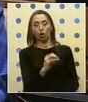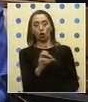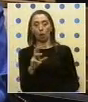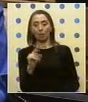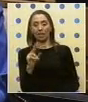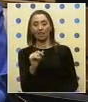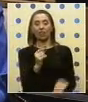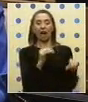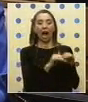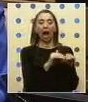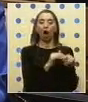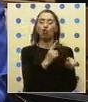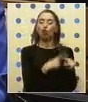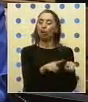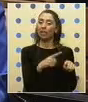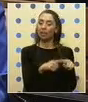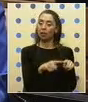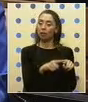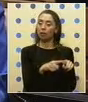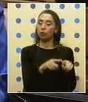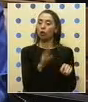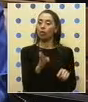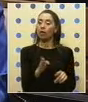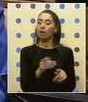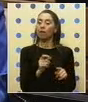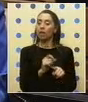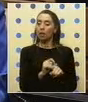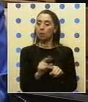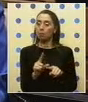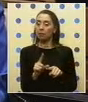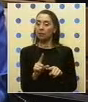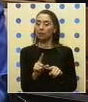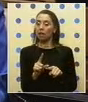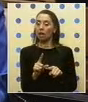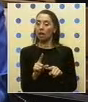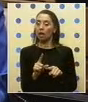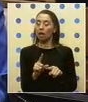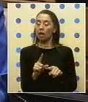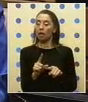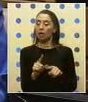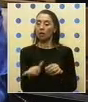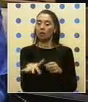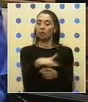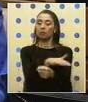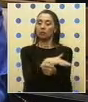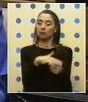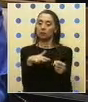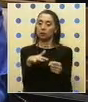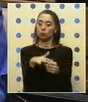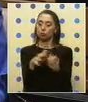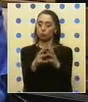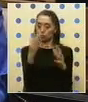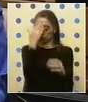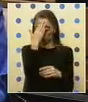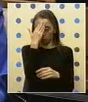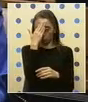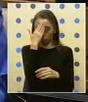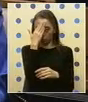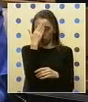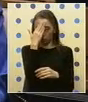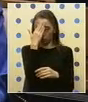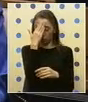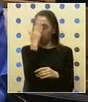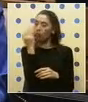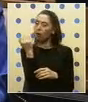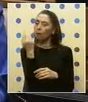de ahorro y crédito van a tener que empezar a tener una situación bastante preocupante para ir